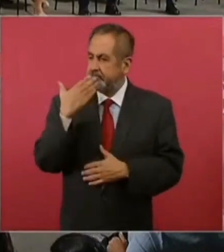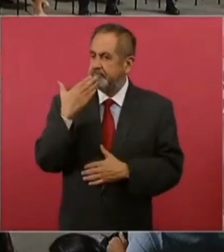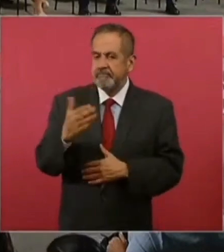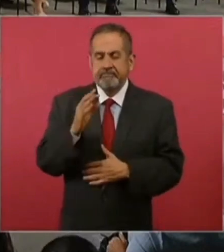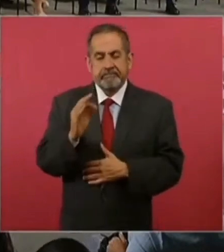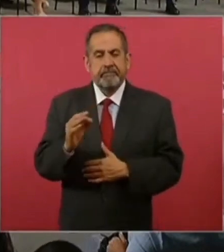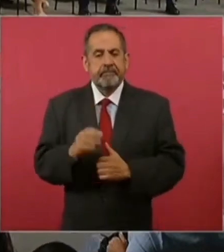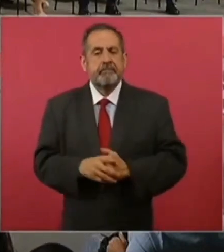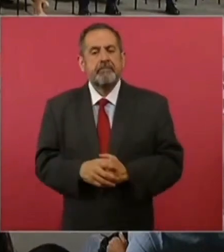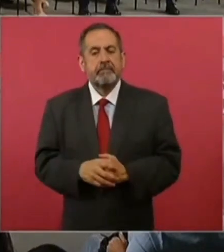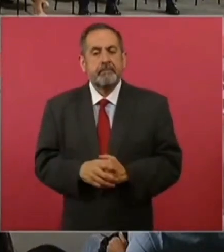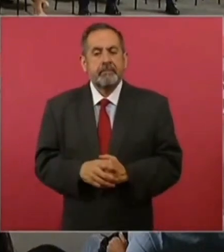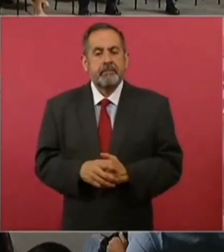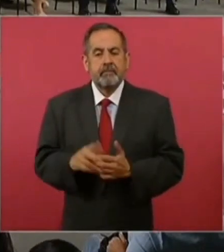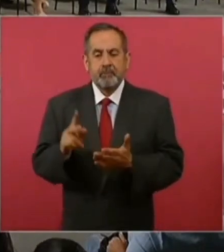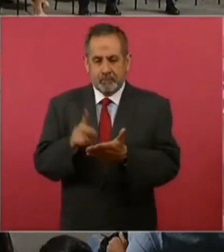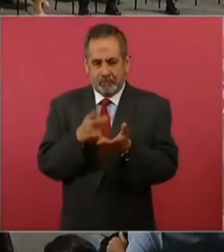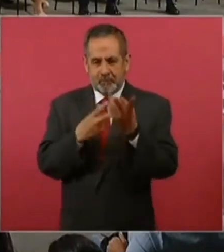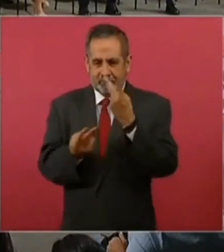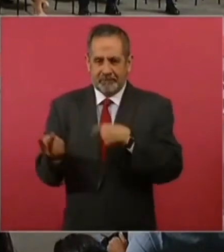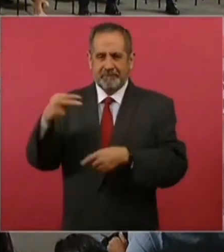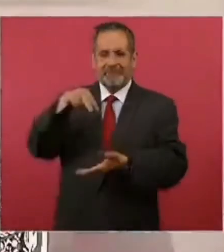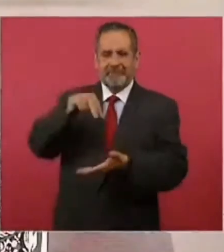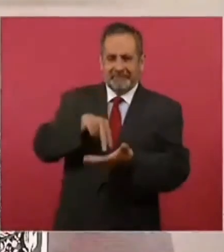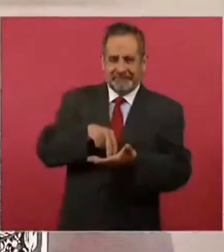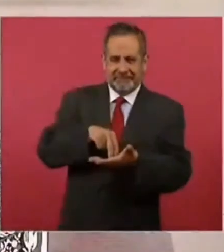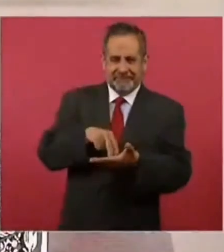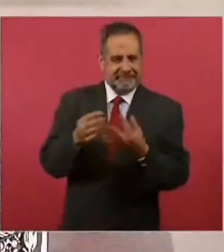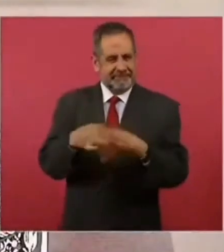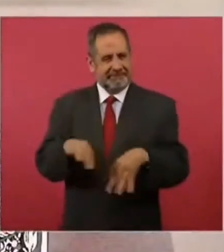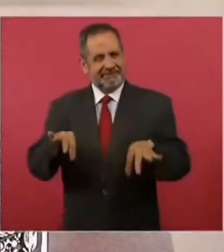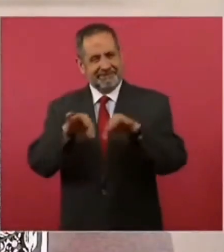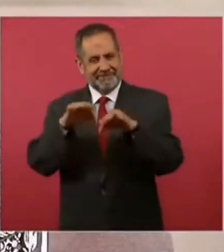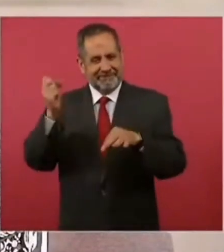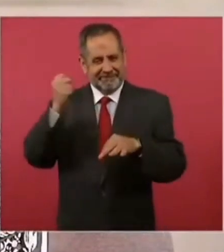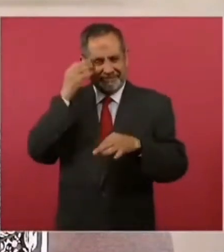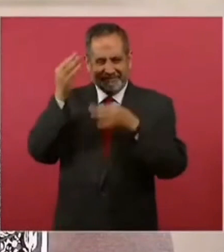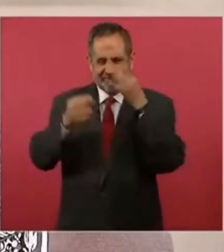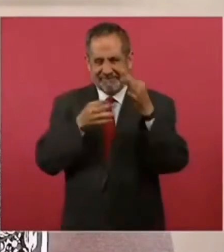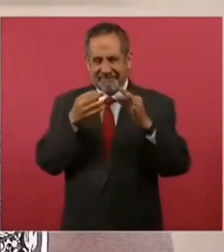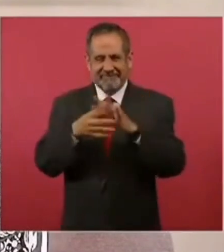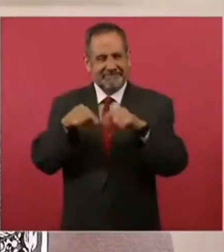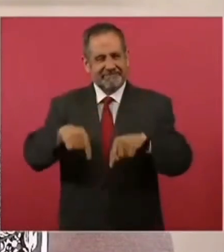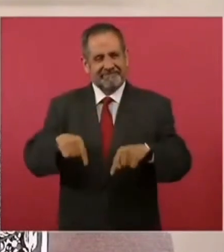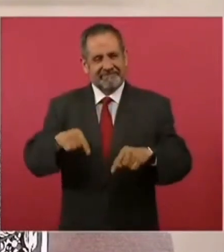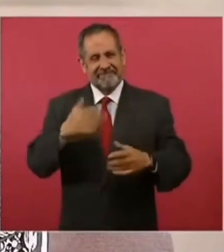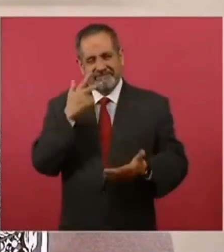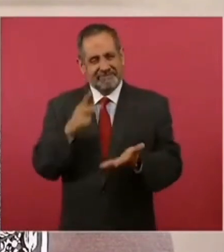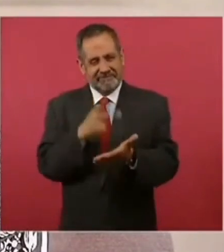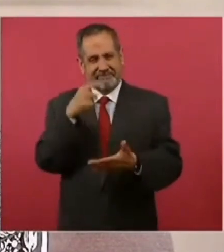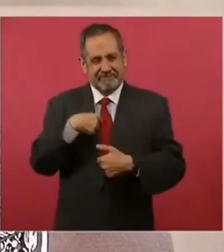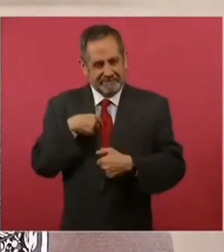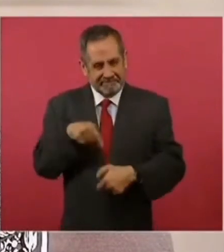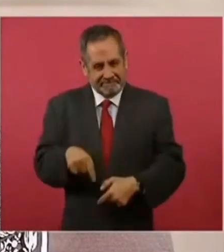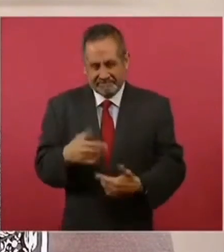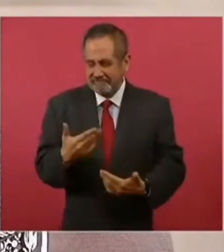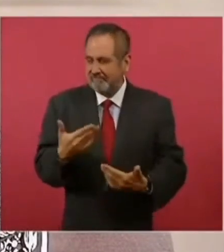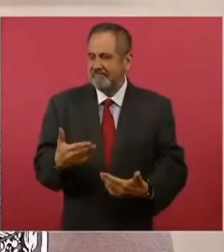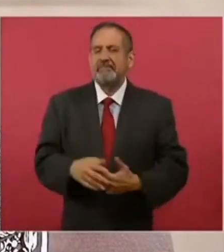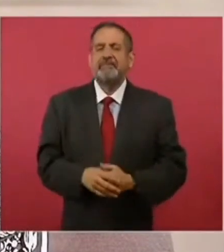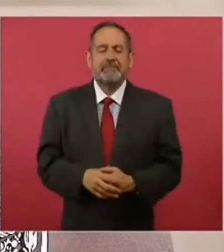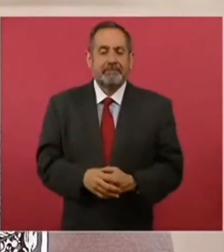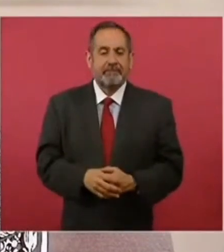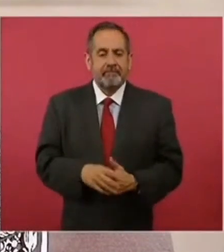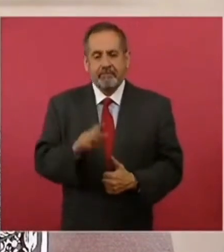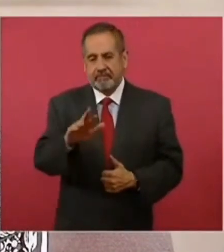regresar a esta importante tribuna. Comentarles, recordar